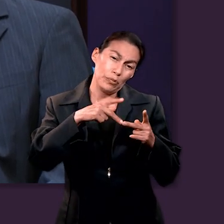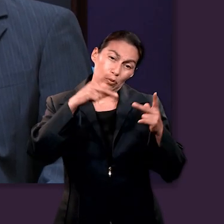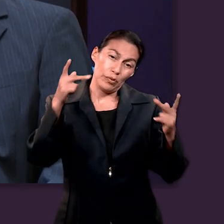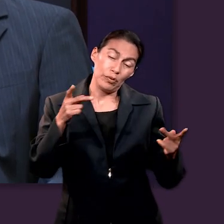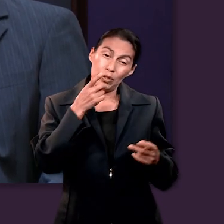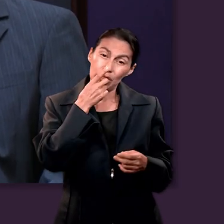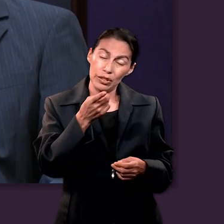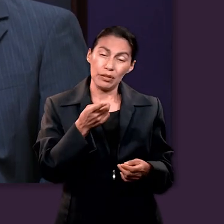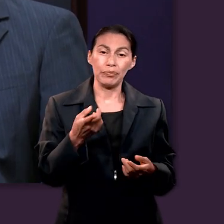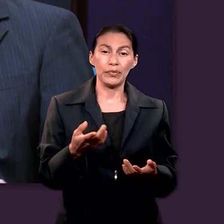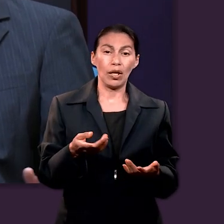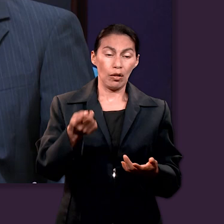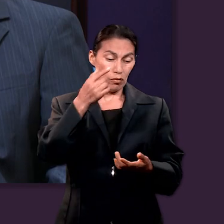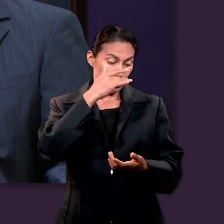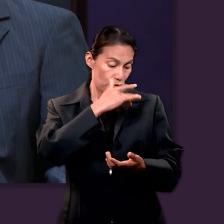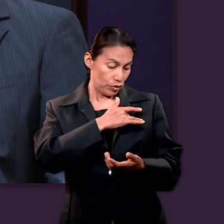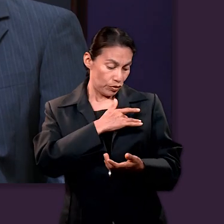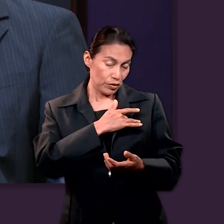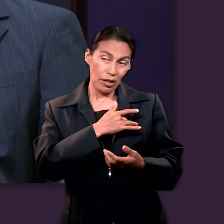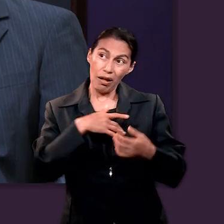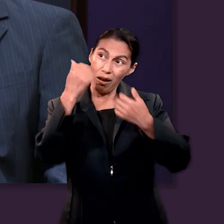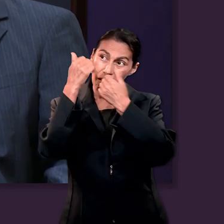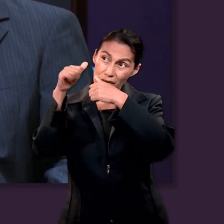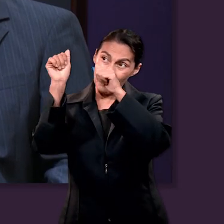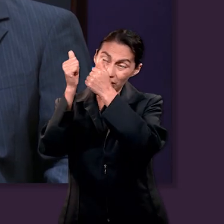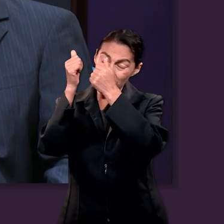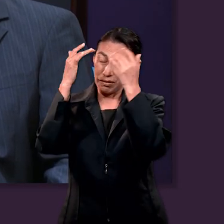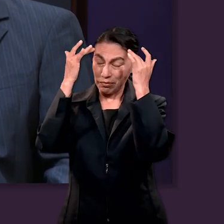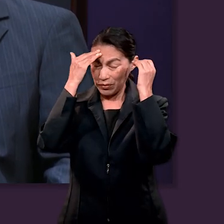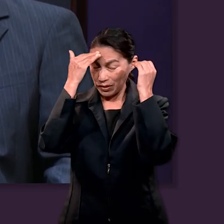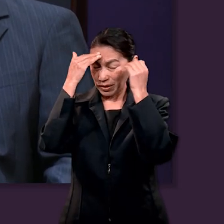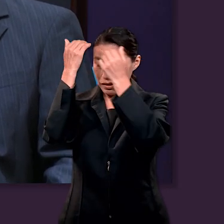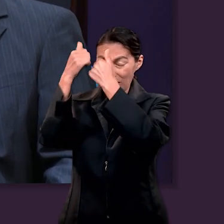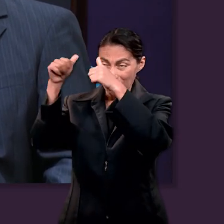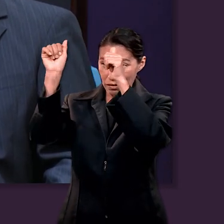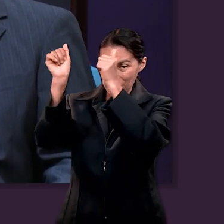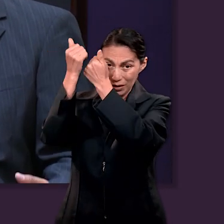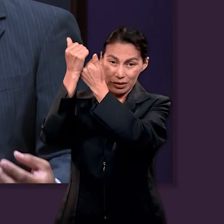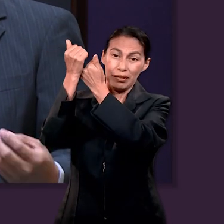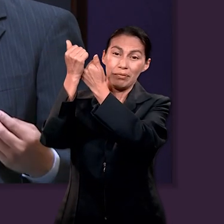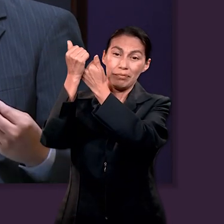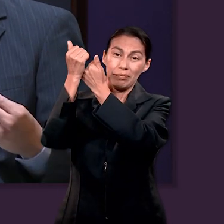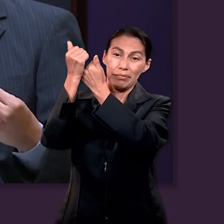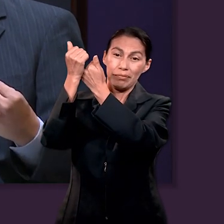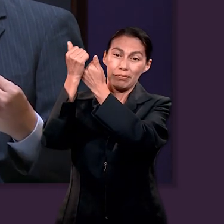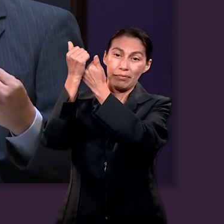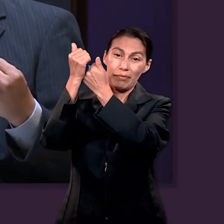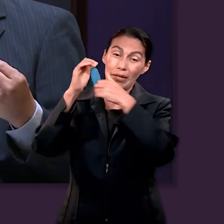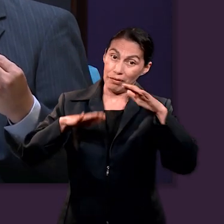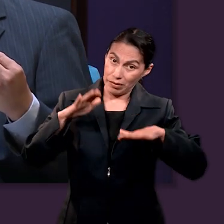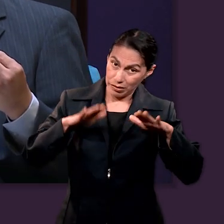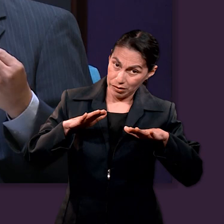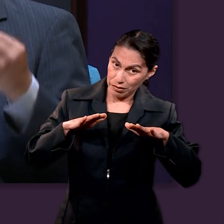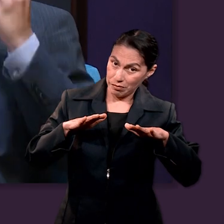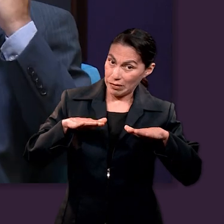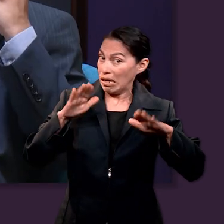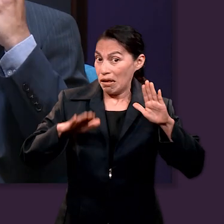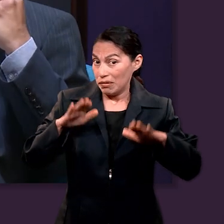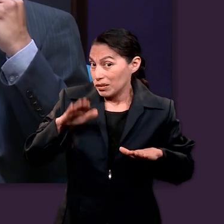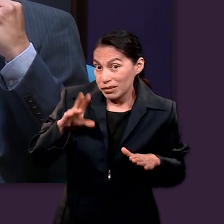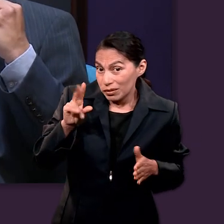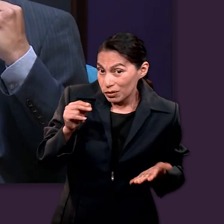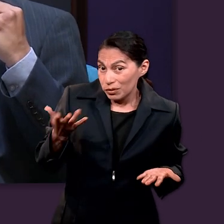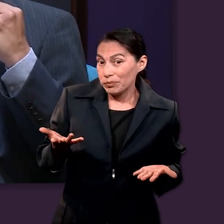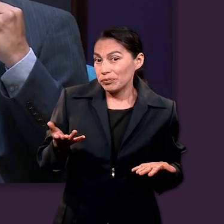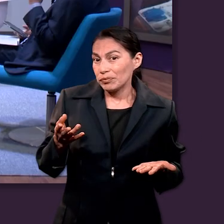Proverbios dice porque tal como piensa el hombre en su corazón, tal es él. Es decir, la alabanza está en nuestra